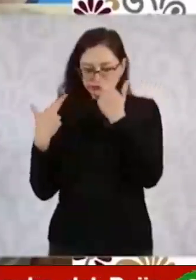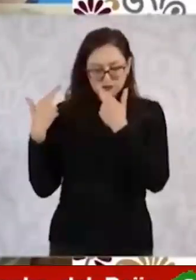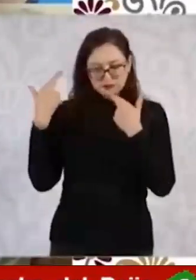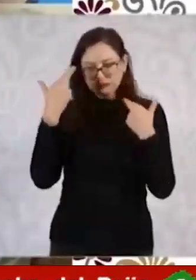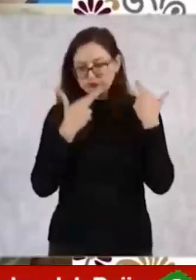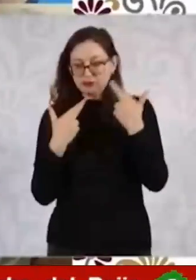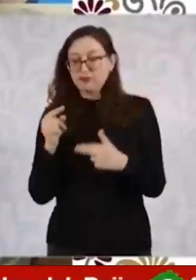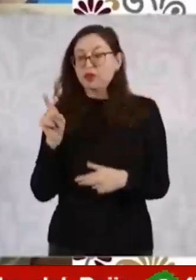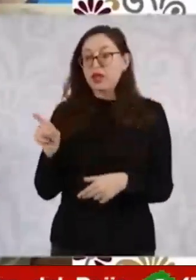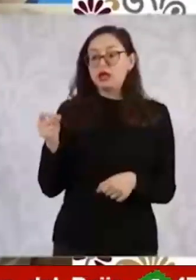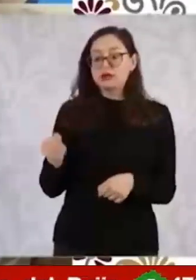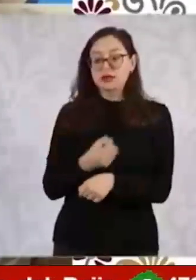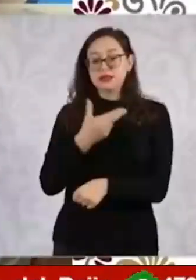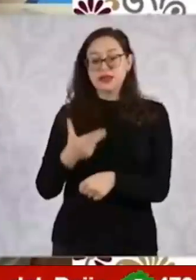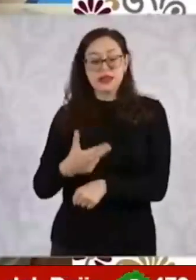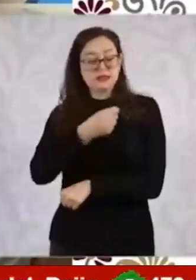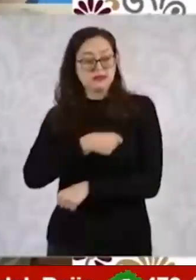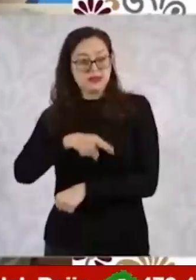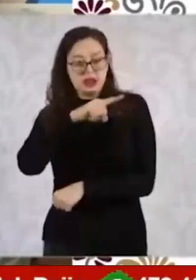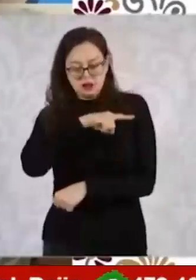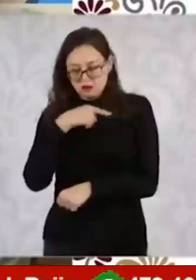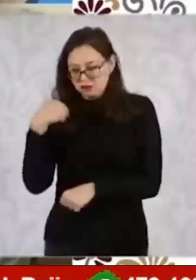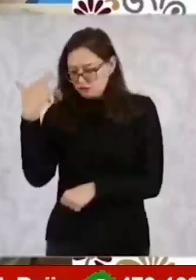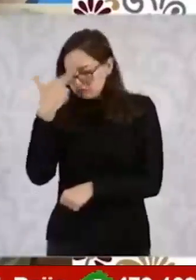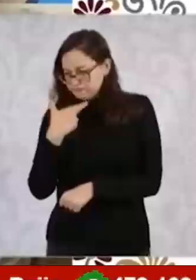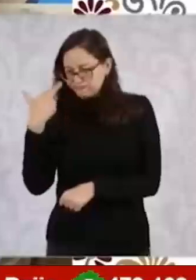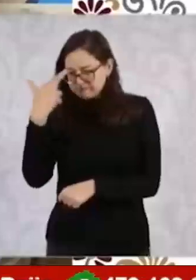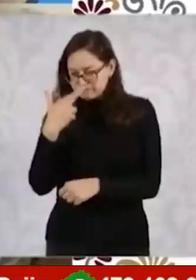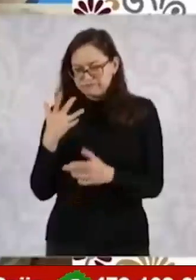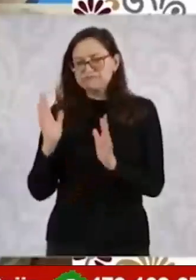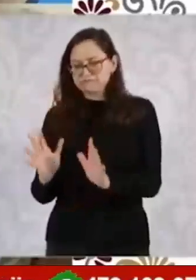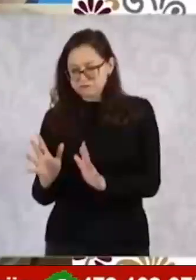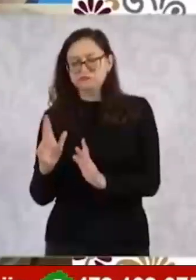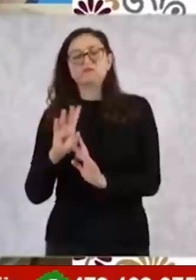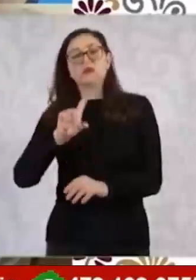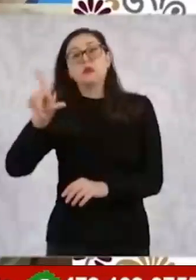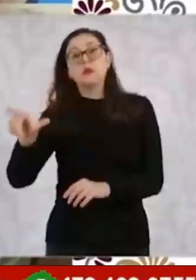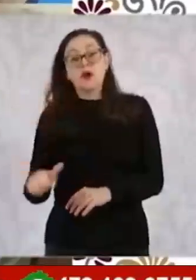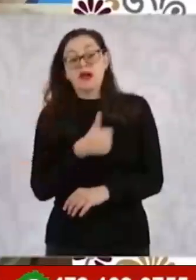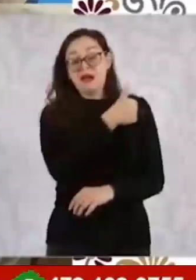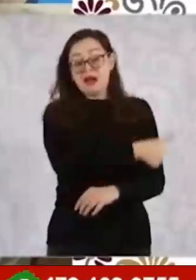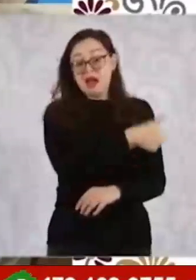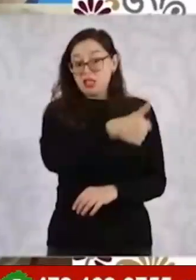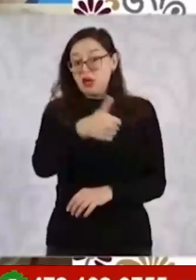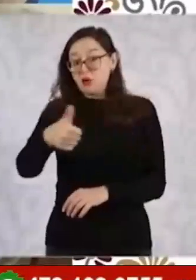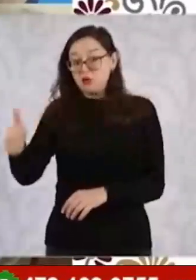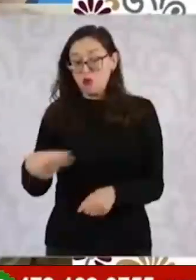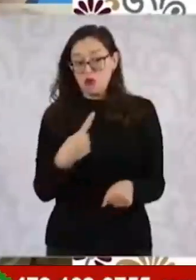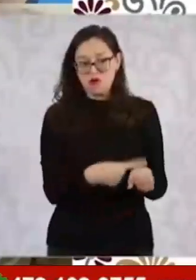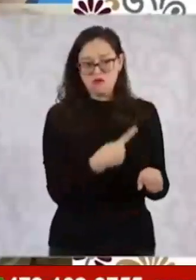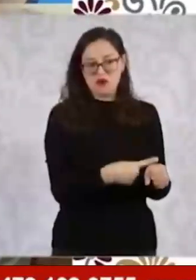desarrollando en coordinación con la Secretaría del Bienestar. Así es que bueno, apúntense,